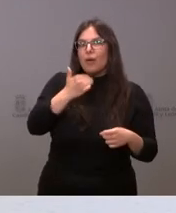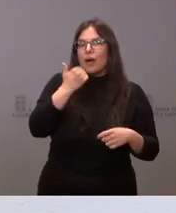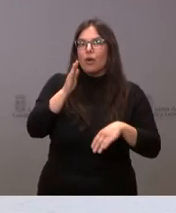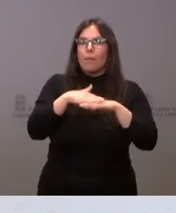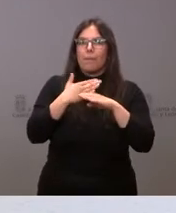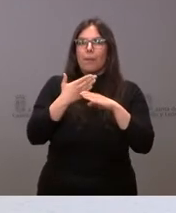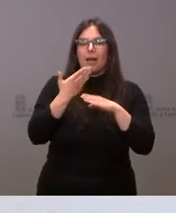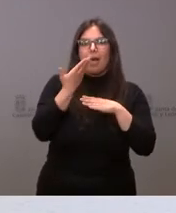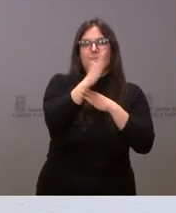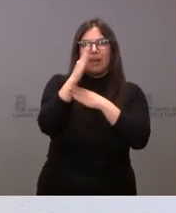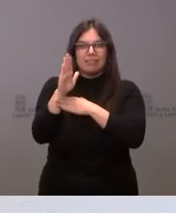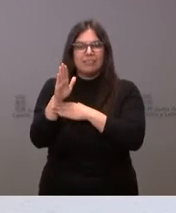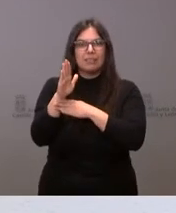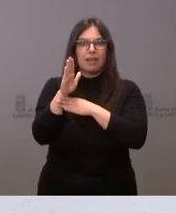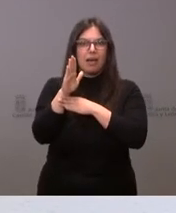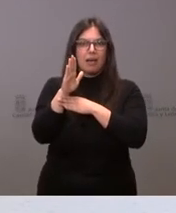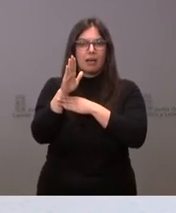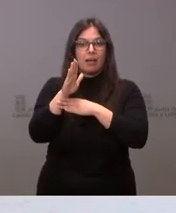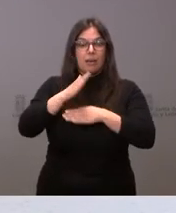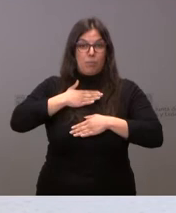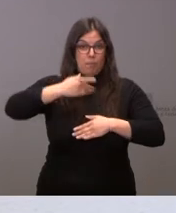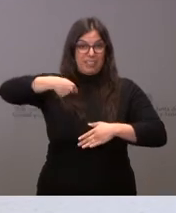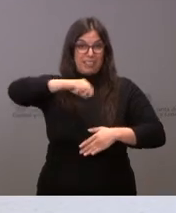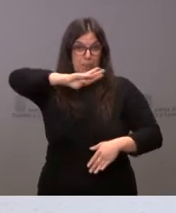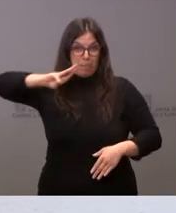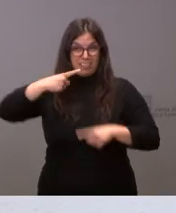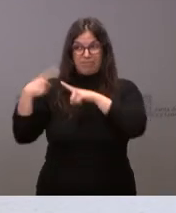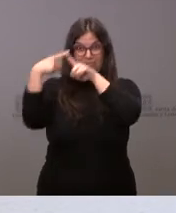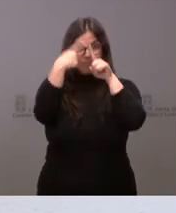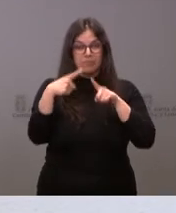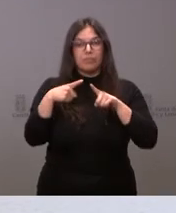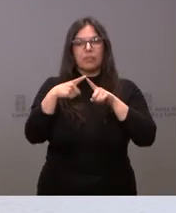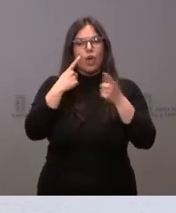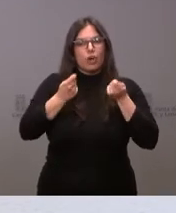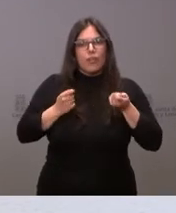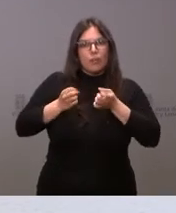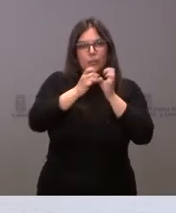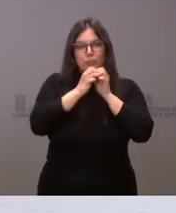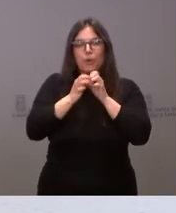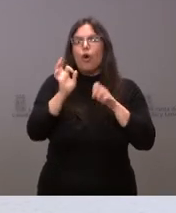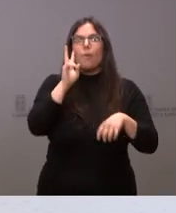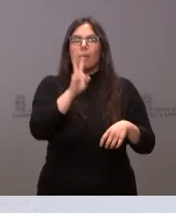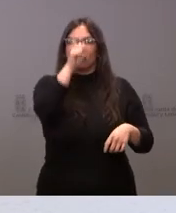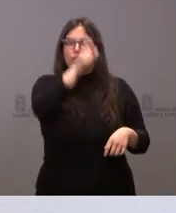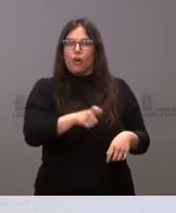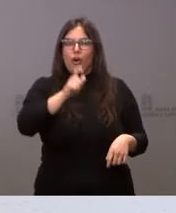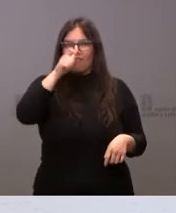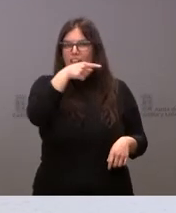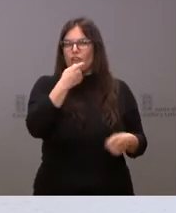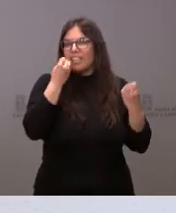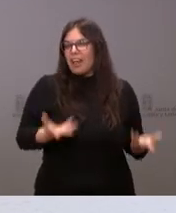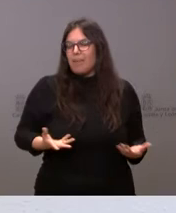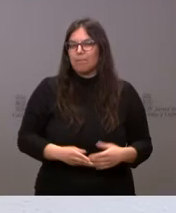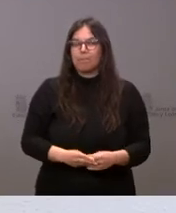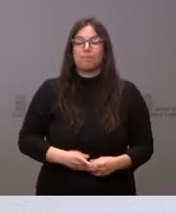demandas de las comunidades gestionadas por el Partido Popular y, en definitiva, cómo ha visto al presidente Feijóu. Gracias. Bueno, vamos a